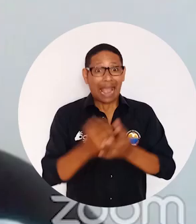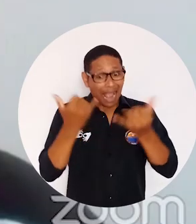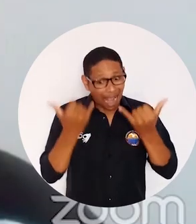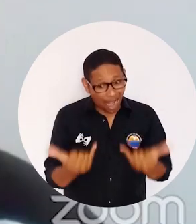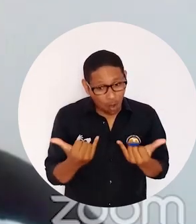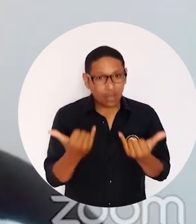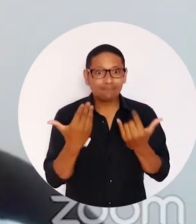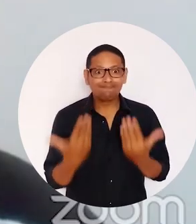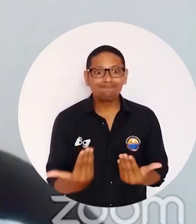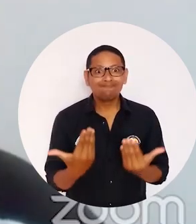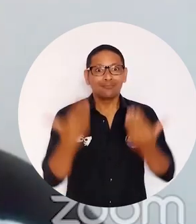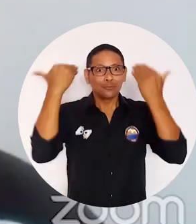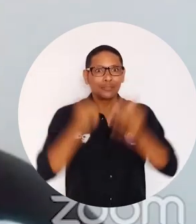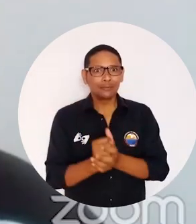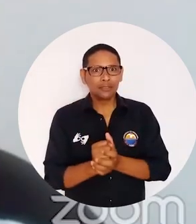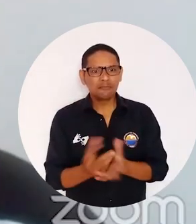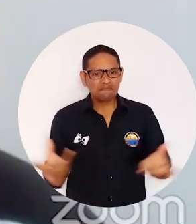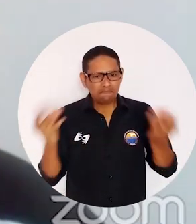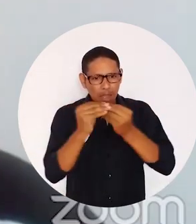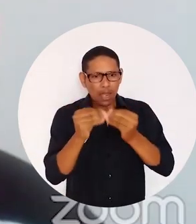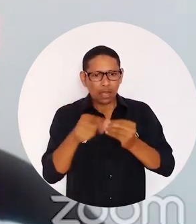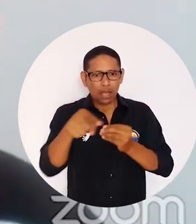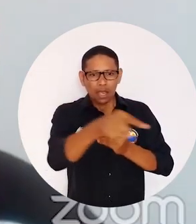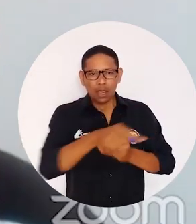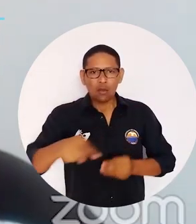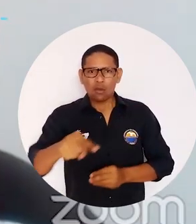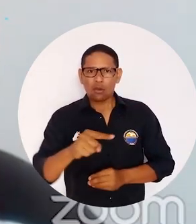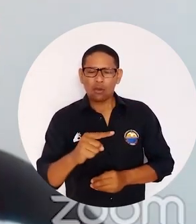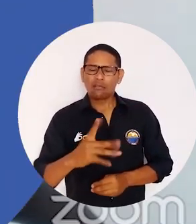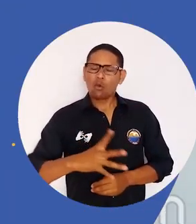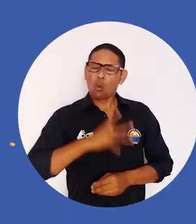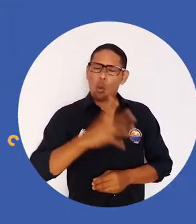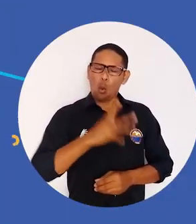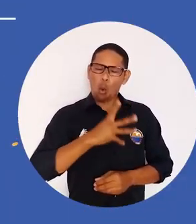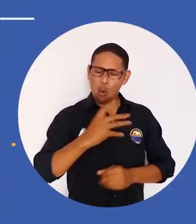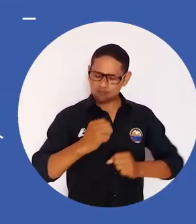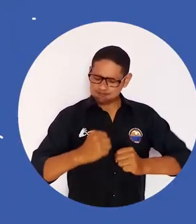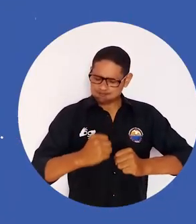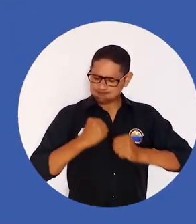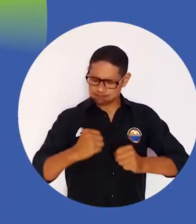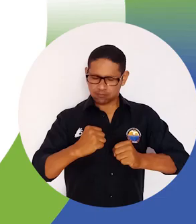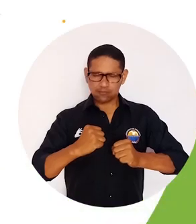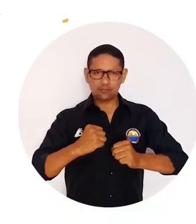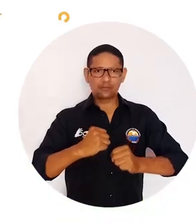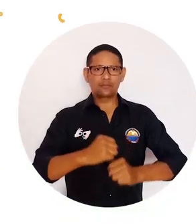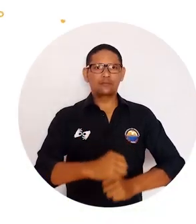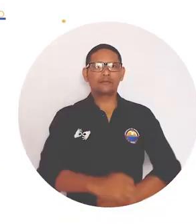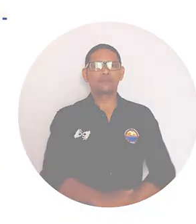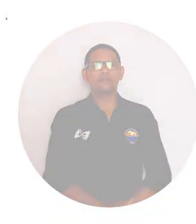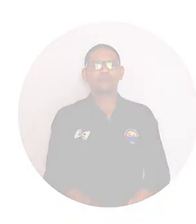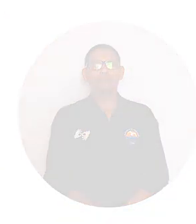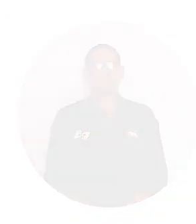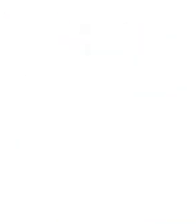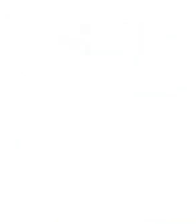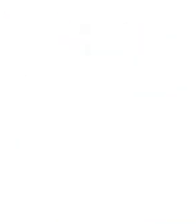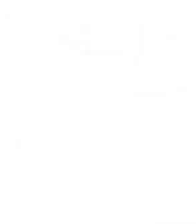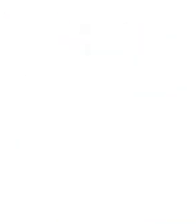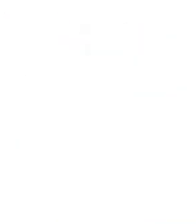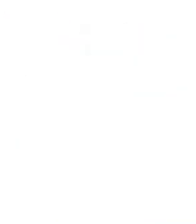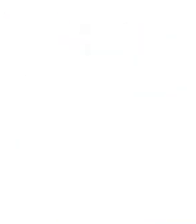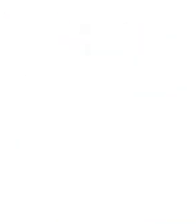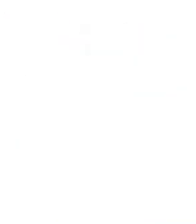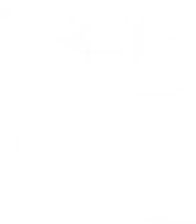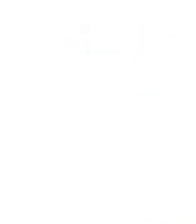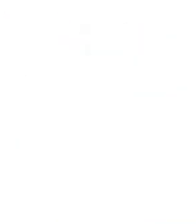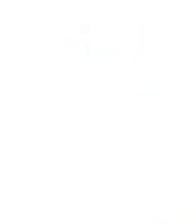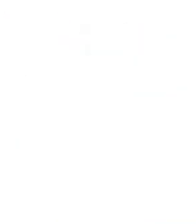espacio propicio para una vez más fortalecer las competencias de nuestros profesionales. Universidad del Matalete. Aún